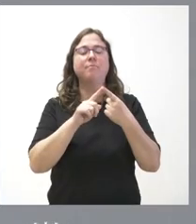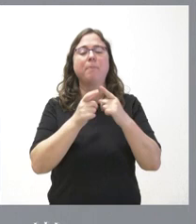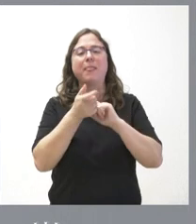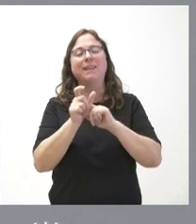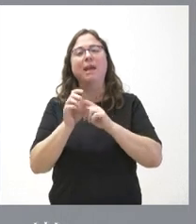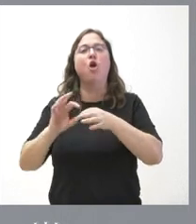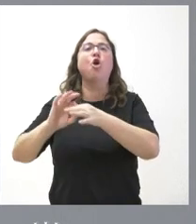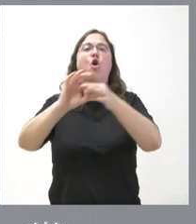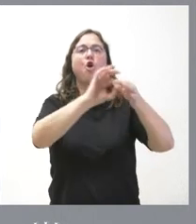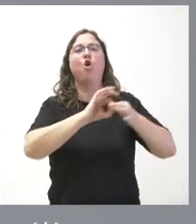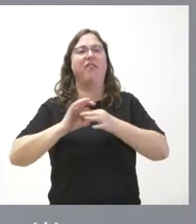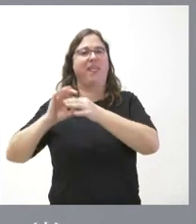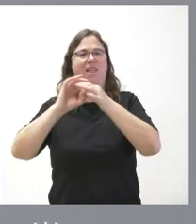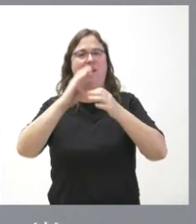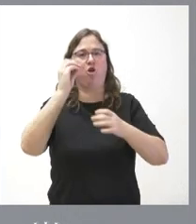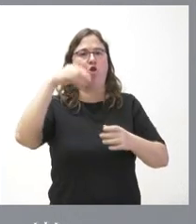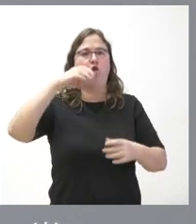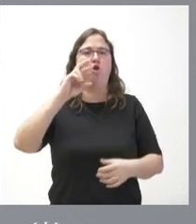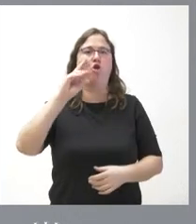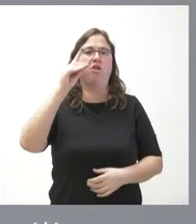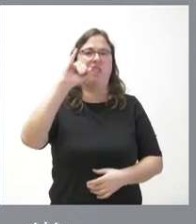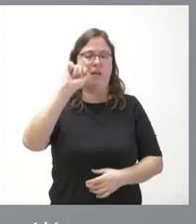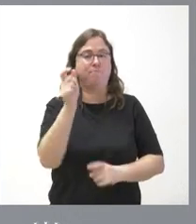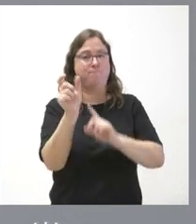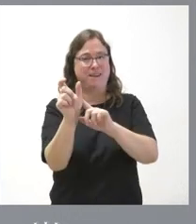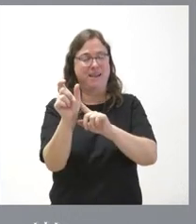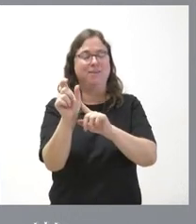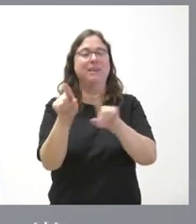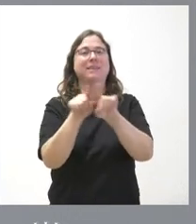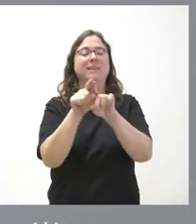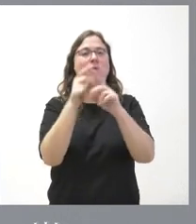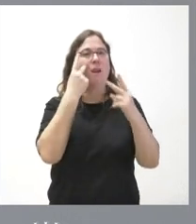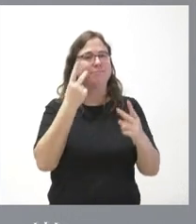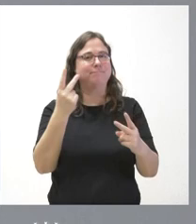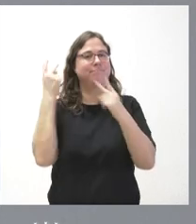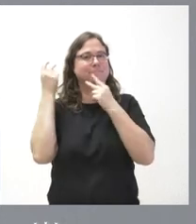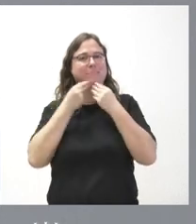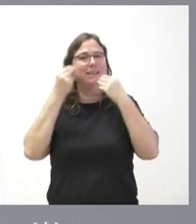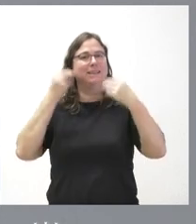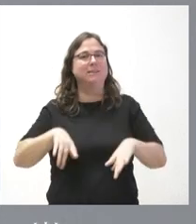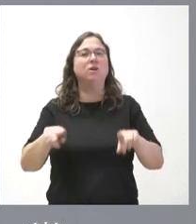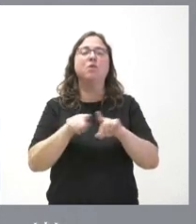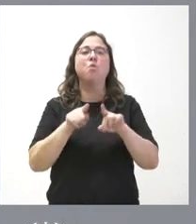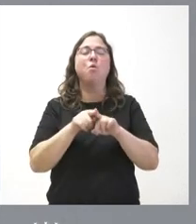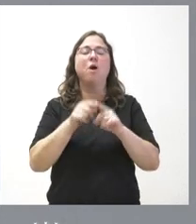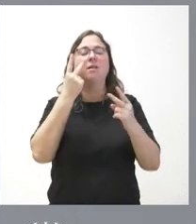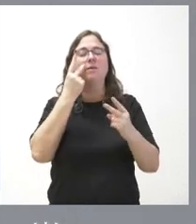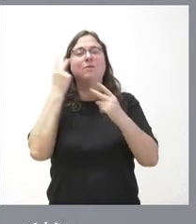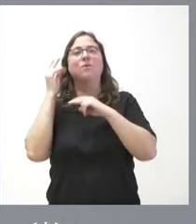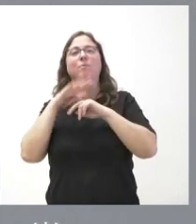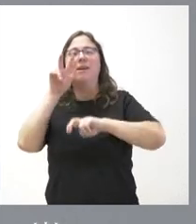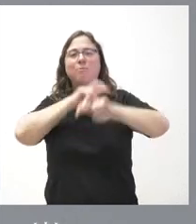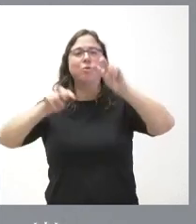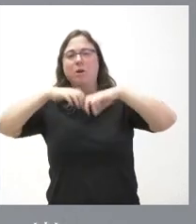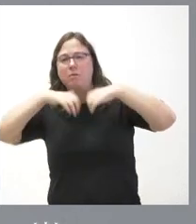es como lo vemos nosotros el elemento de echar la vista atrás a nuestra historia no es un elemento para buscar nuevos